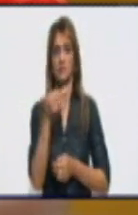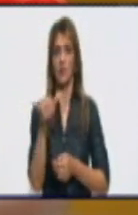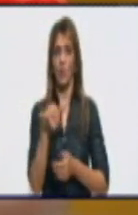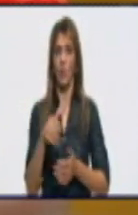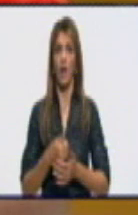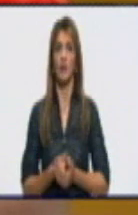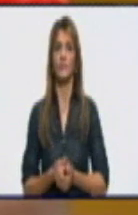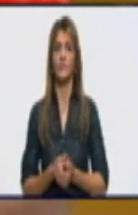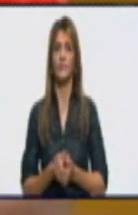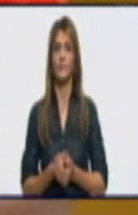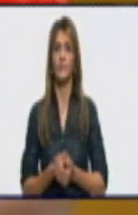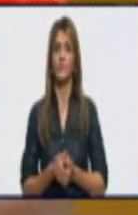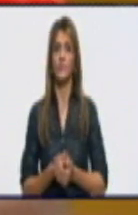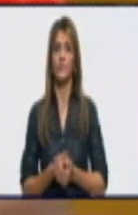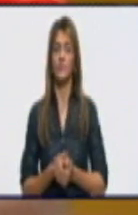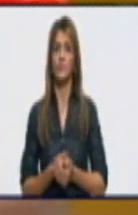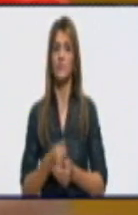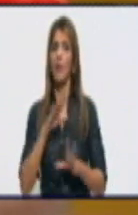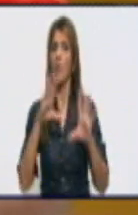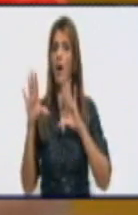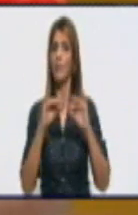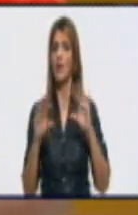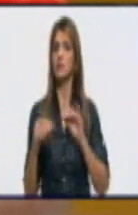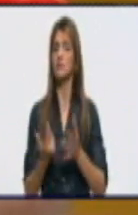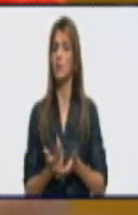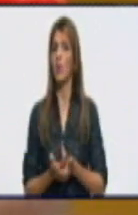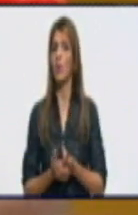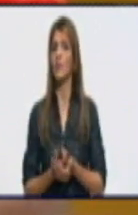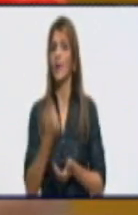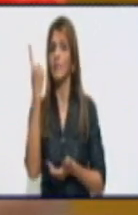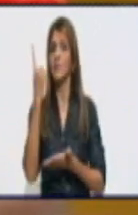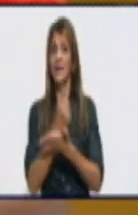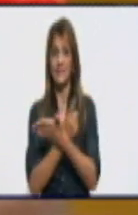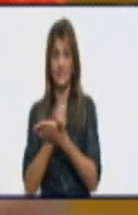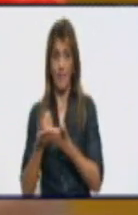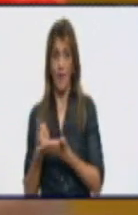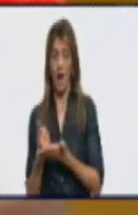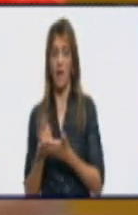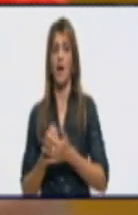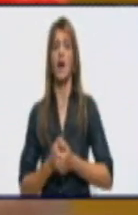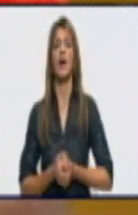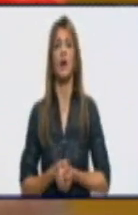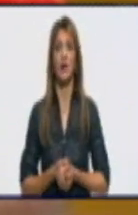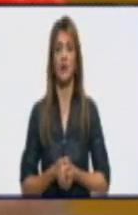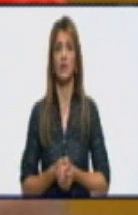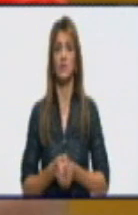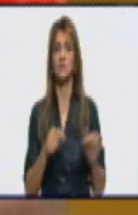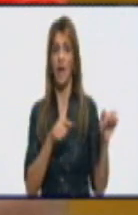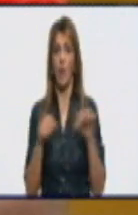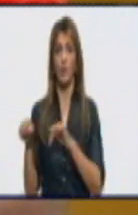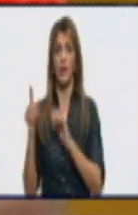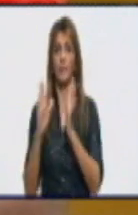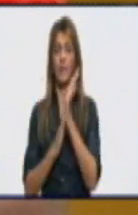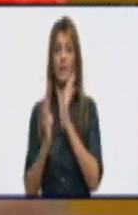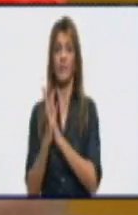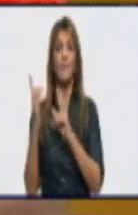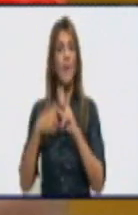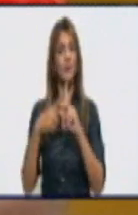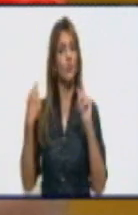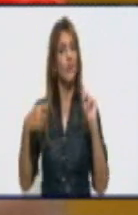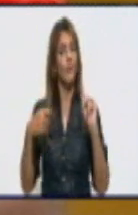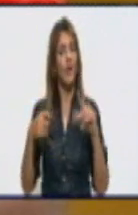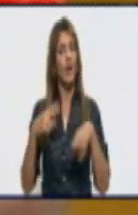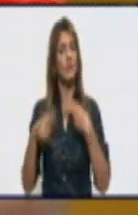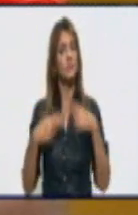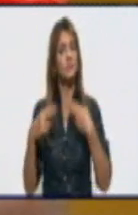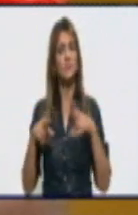Estamos hablando del primer ciclo, o sea, de la primera semana del ciclo correspondiente al mes de mayo y entonces, bueno, hay que tomar todas las medidas porque si